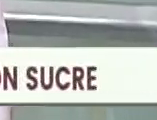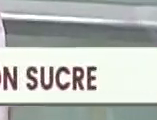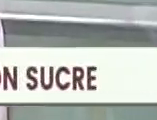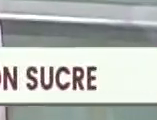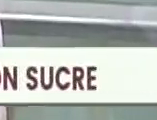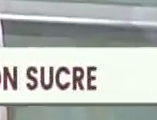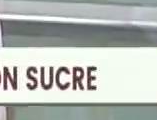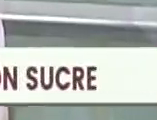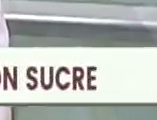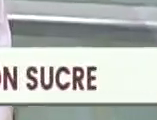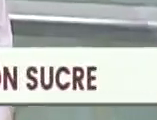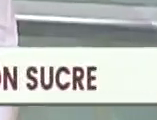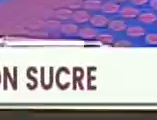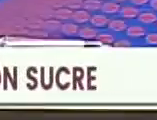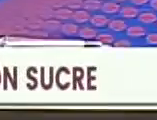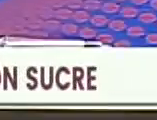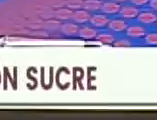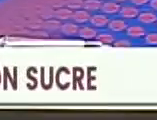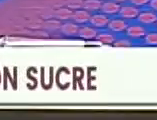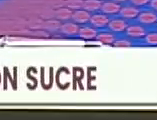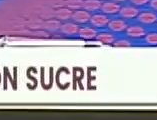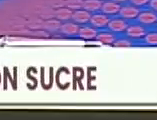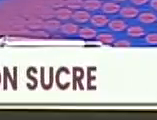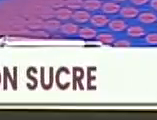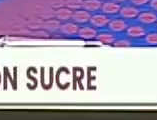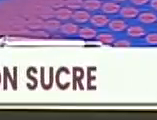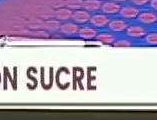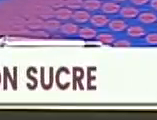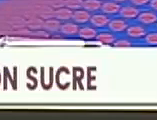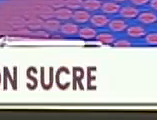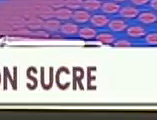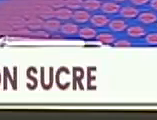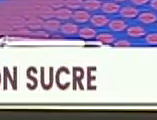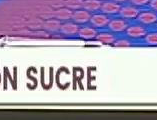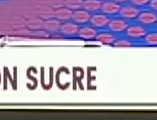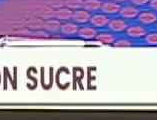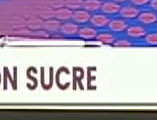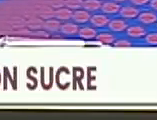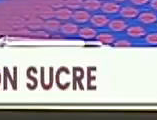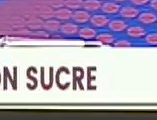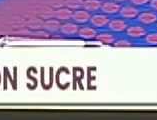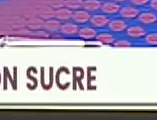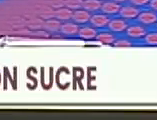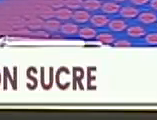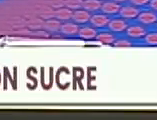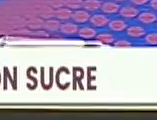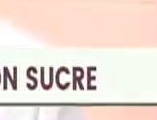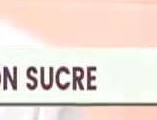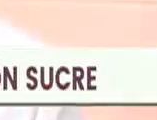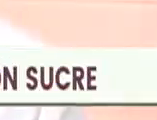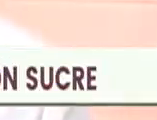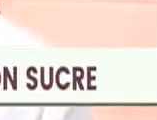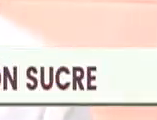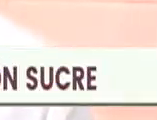Guadalupe, Guadalupe Rivas, 14 años, Guadalupe, tremenda voz,